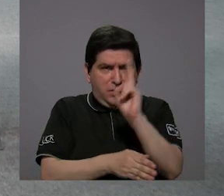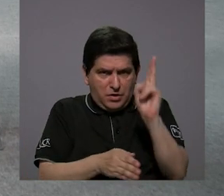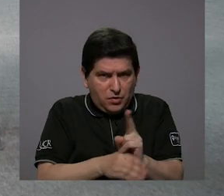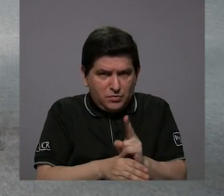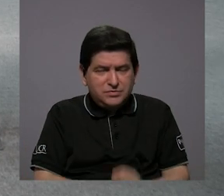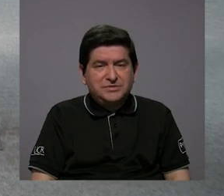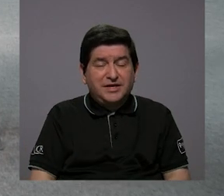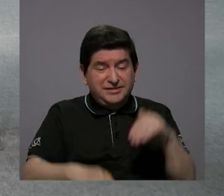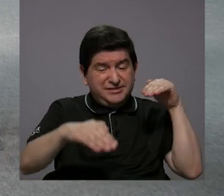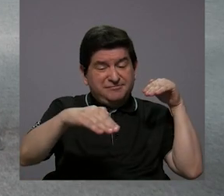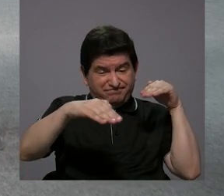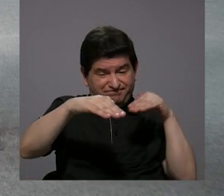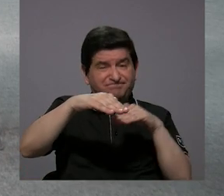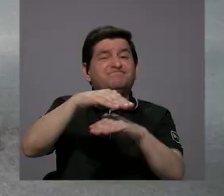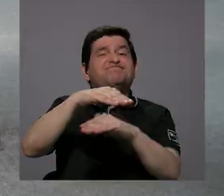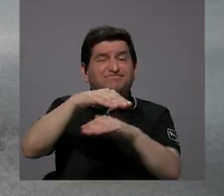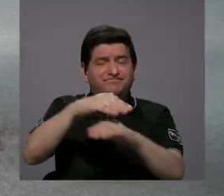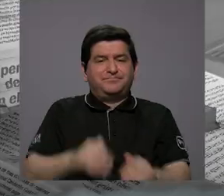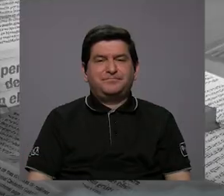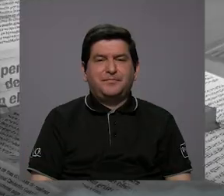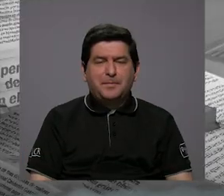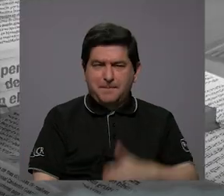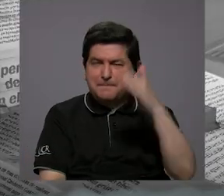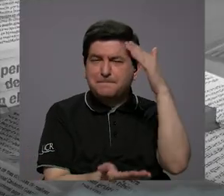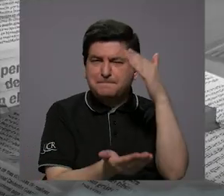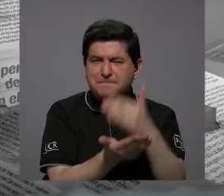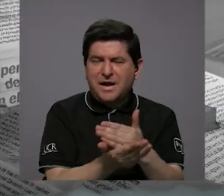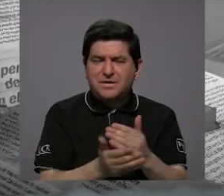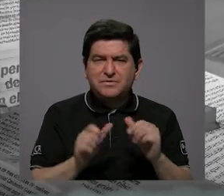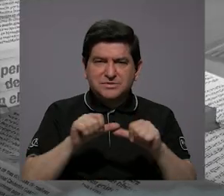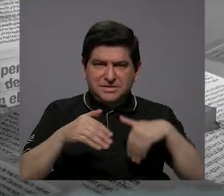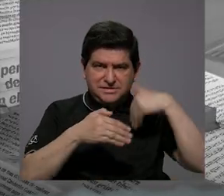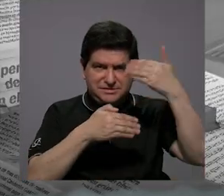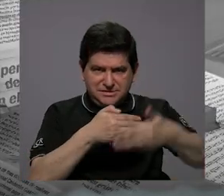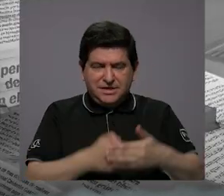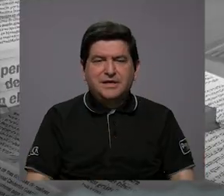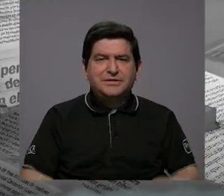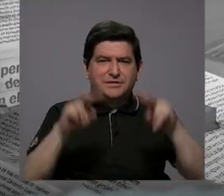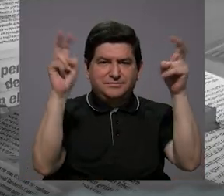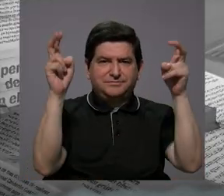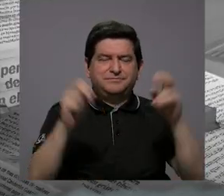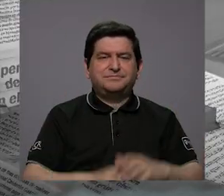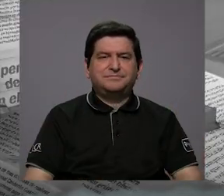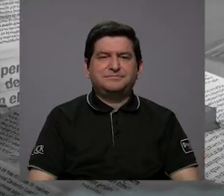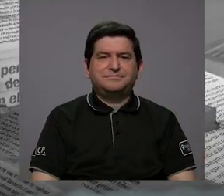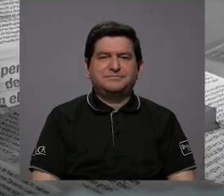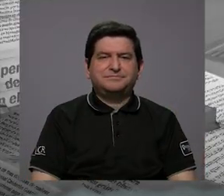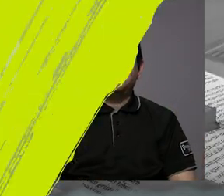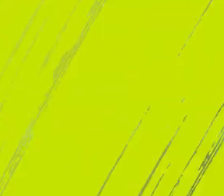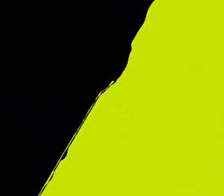usa es agua subterránea. Vamos a hacer una pausa y enseguida continuamos con el tema.